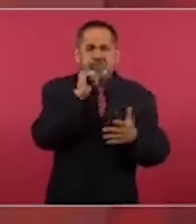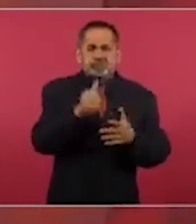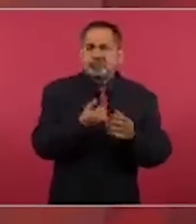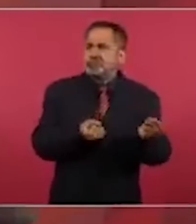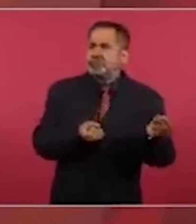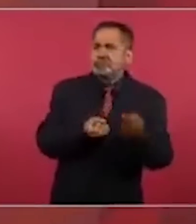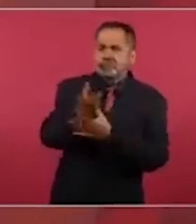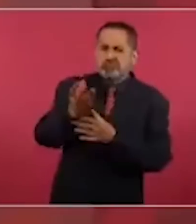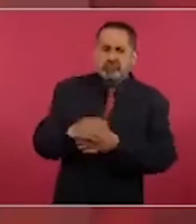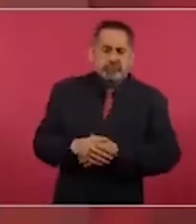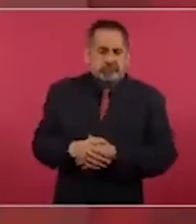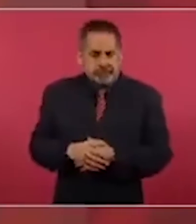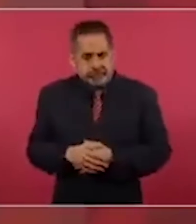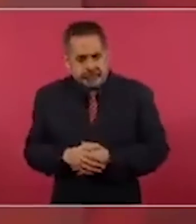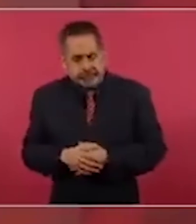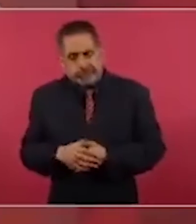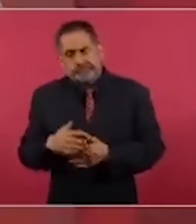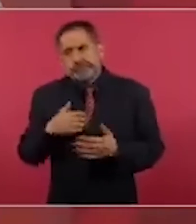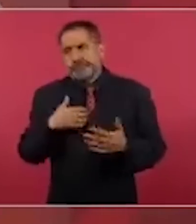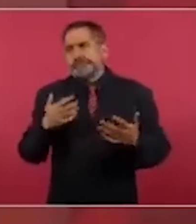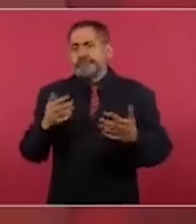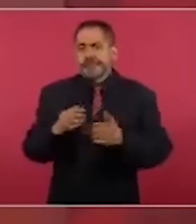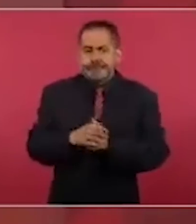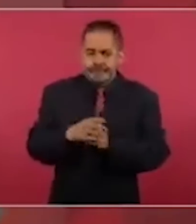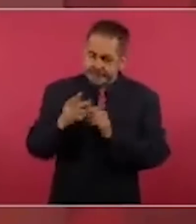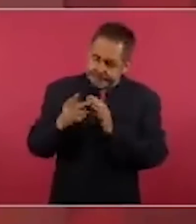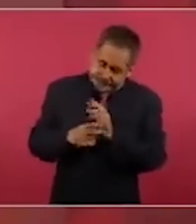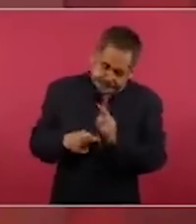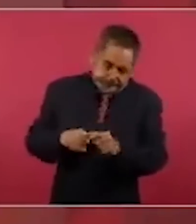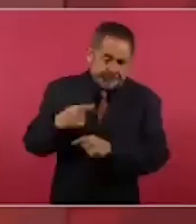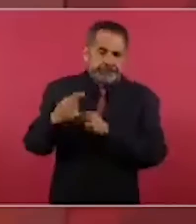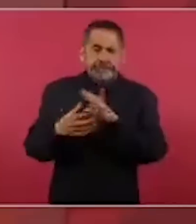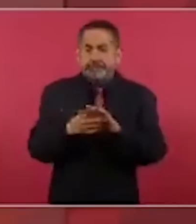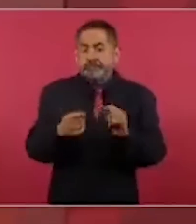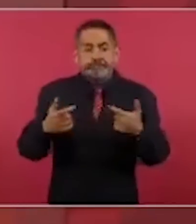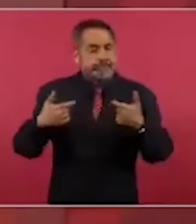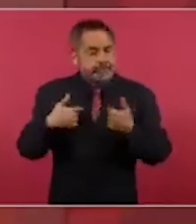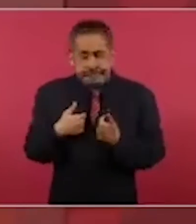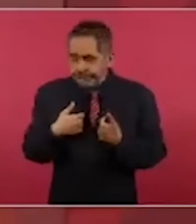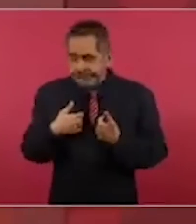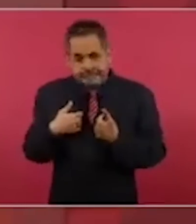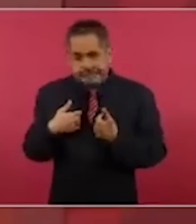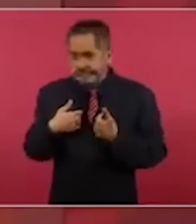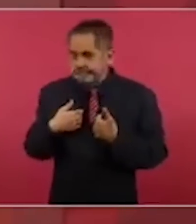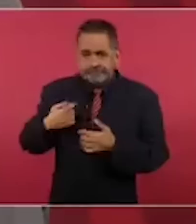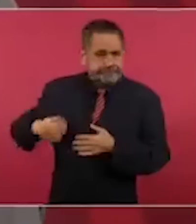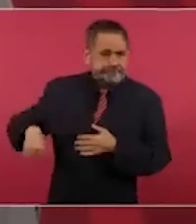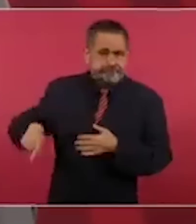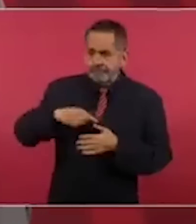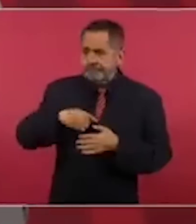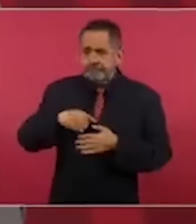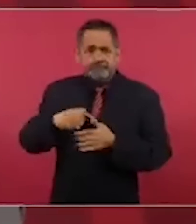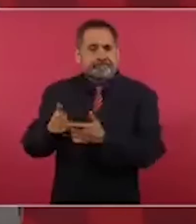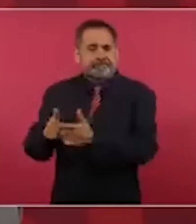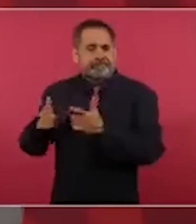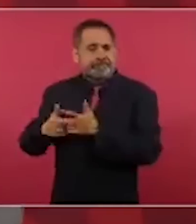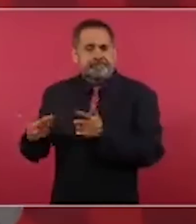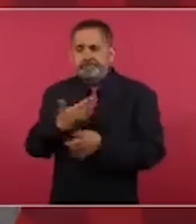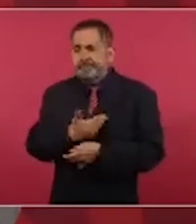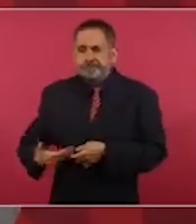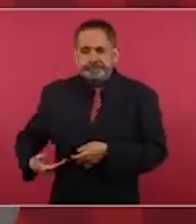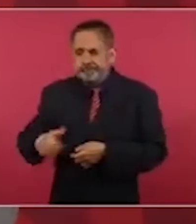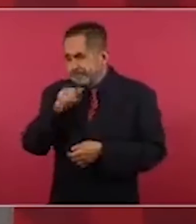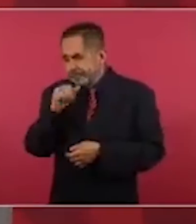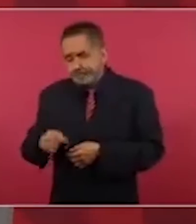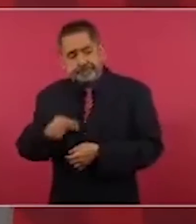Voy a tener que repetir, pues no fuimos nosotros, fue el